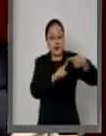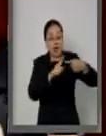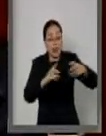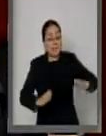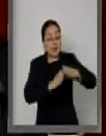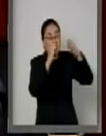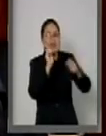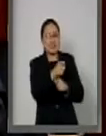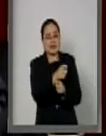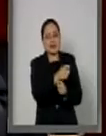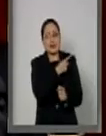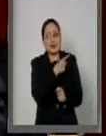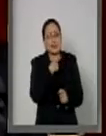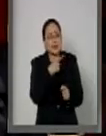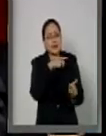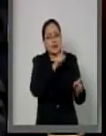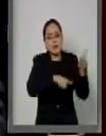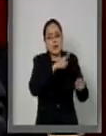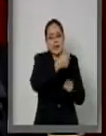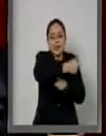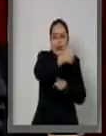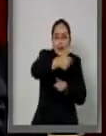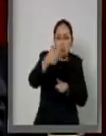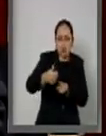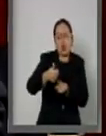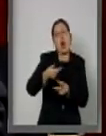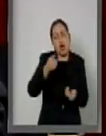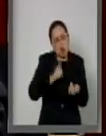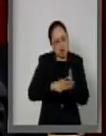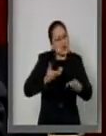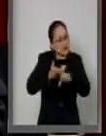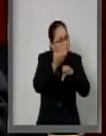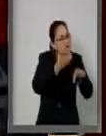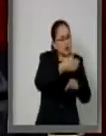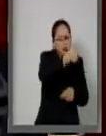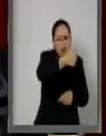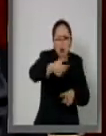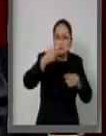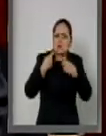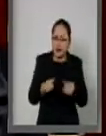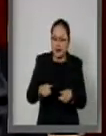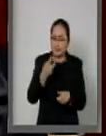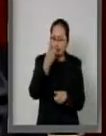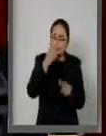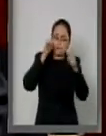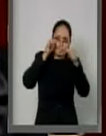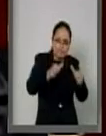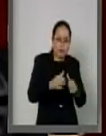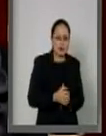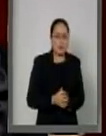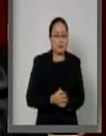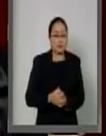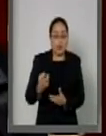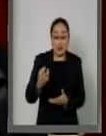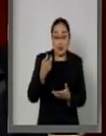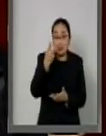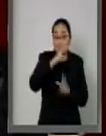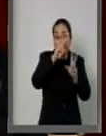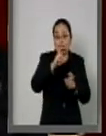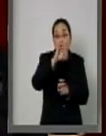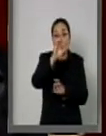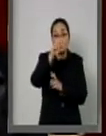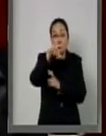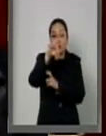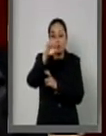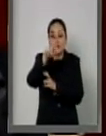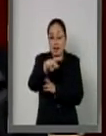conforme a cada uno de los siniestros y que es diferente en cada una de las geografías. Esta se financia al amparo del Fonden a través de